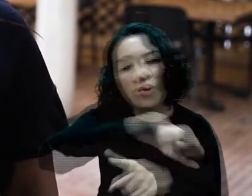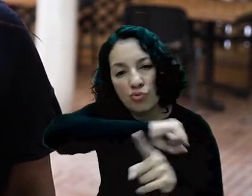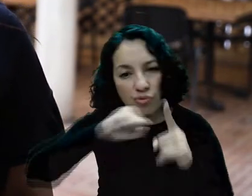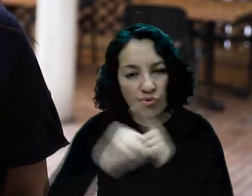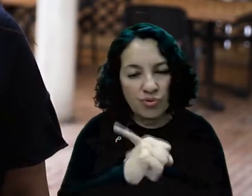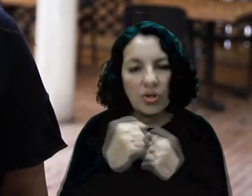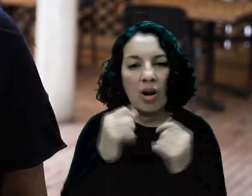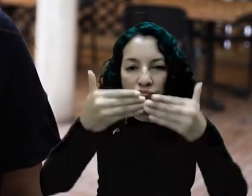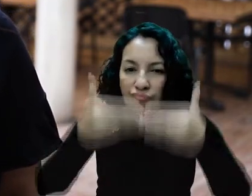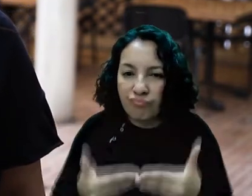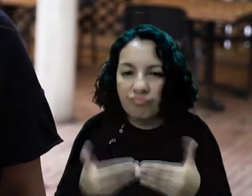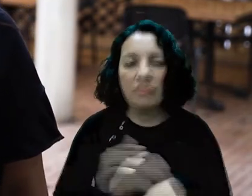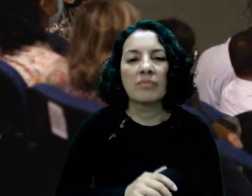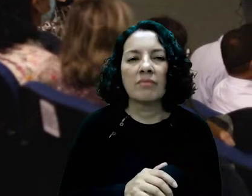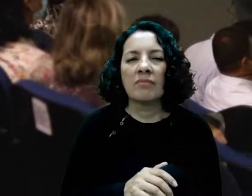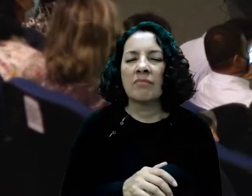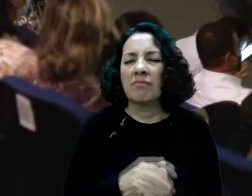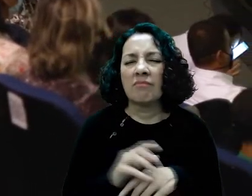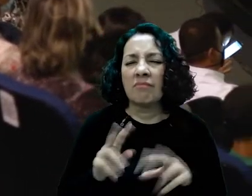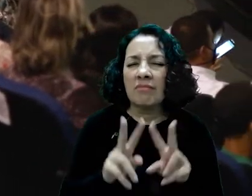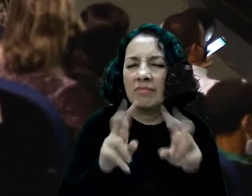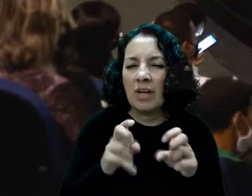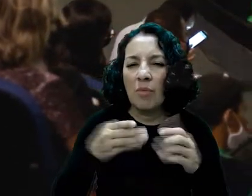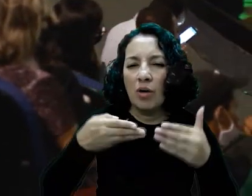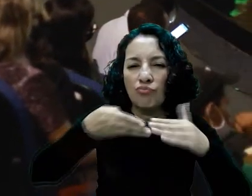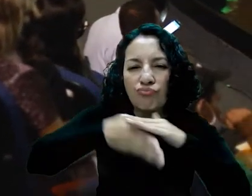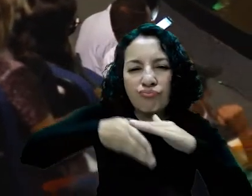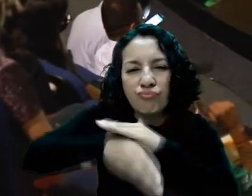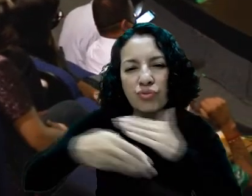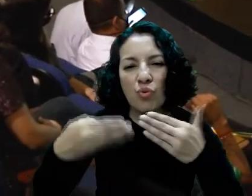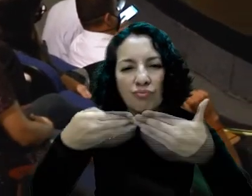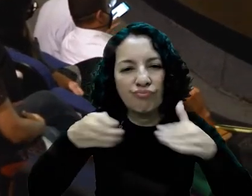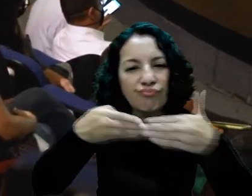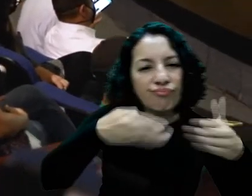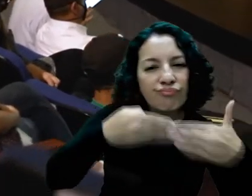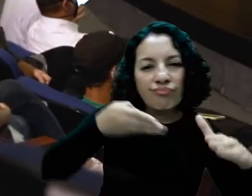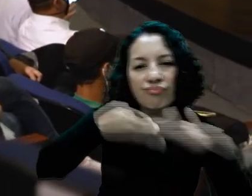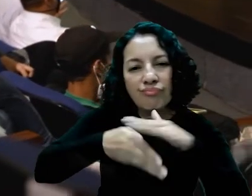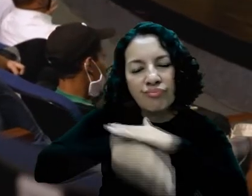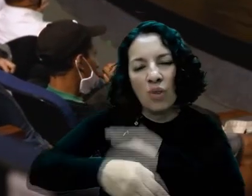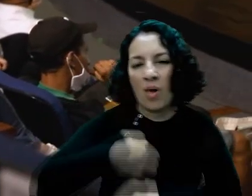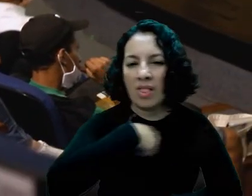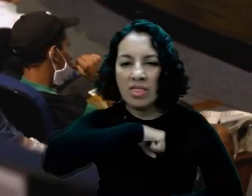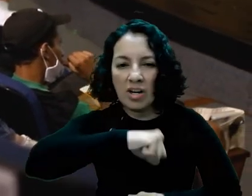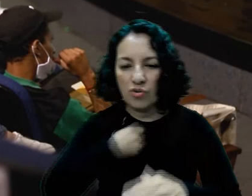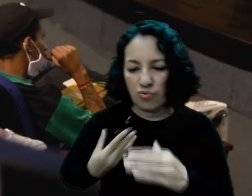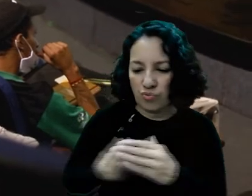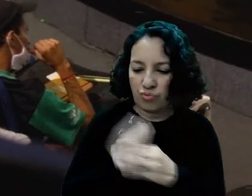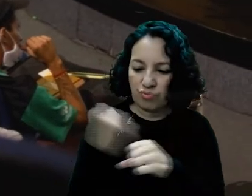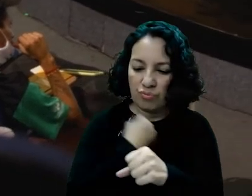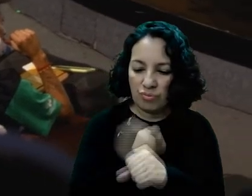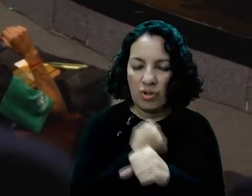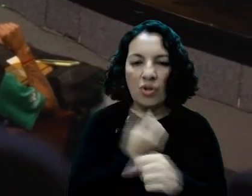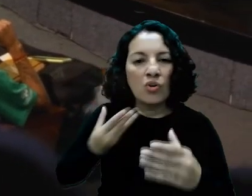ahora en el modelo social de la discapacidad. Todo lo que tiene que ver con el tema de accesibilidad, de garantía de derechos, de inclusión laboral,